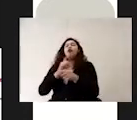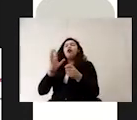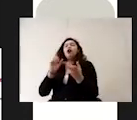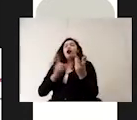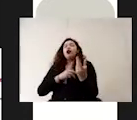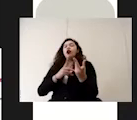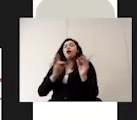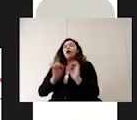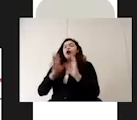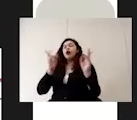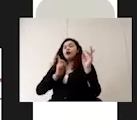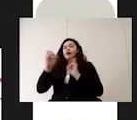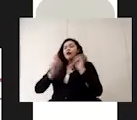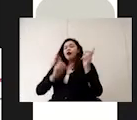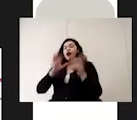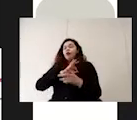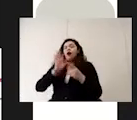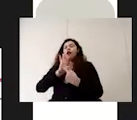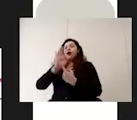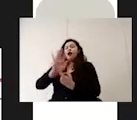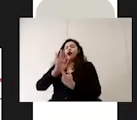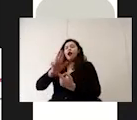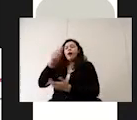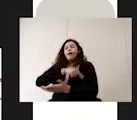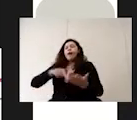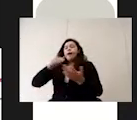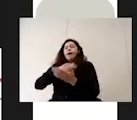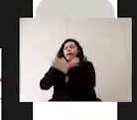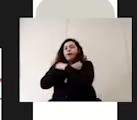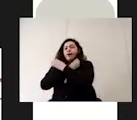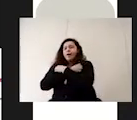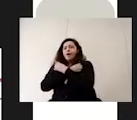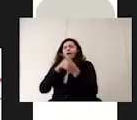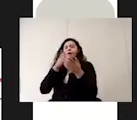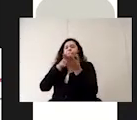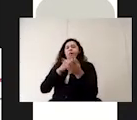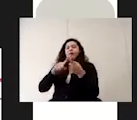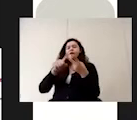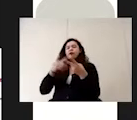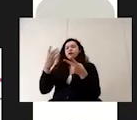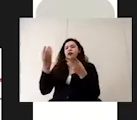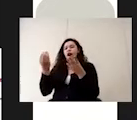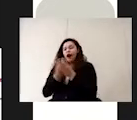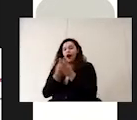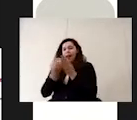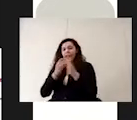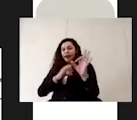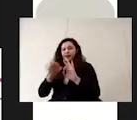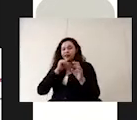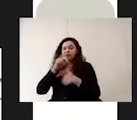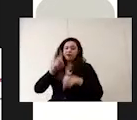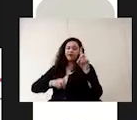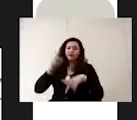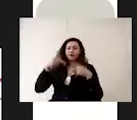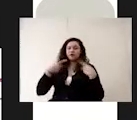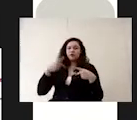no podrá presentarse al centro educativo ni a clases ni a laborar dependiendo de la persona que